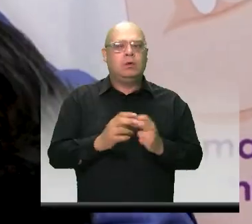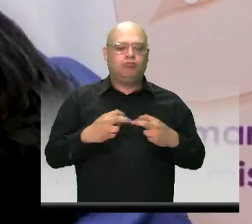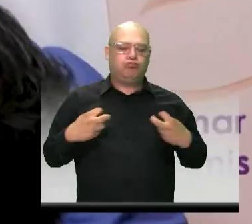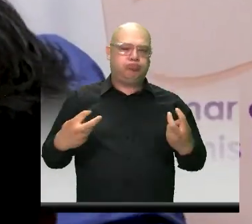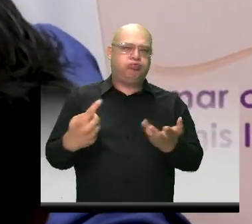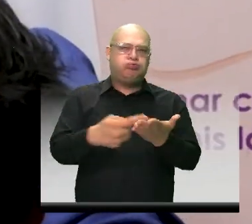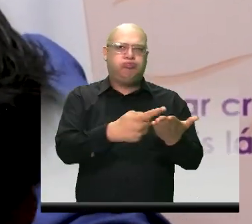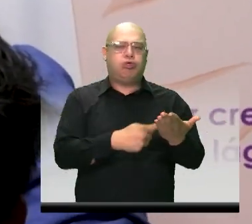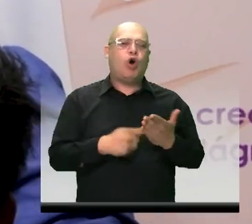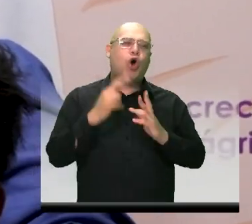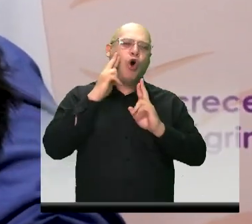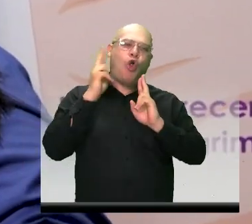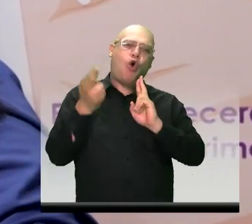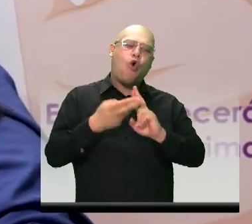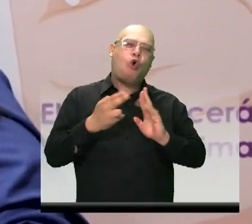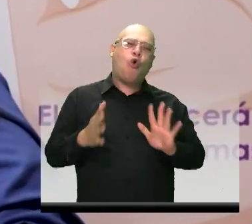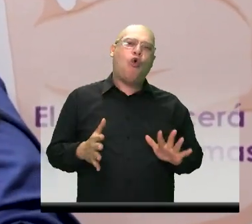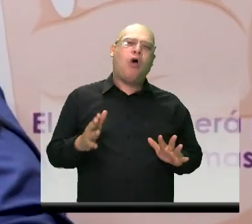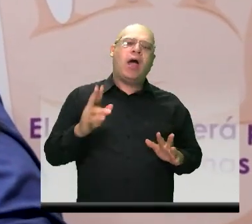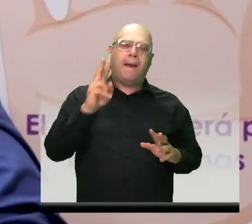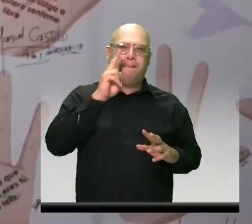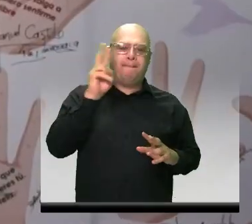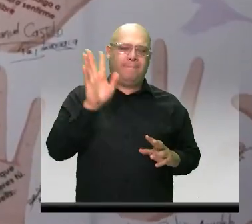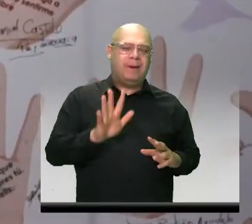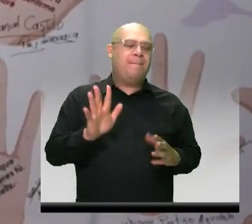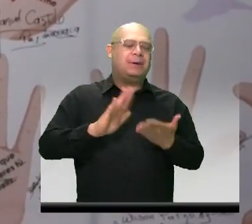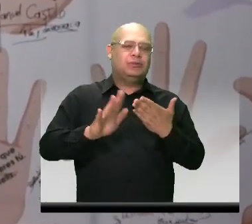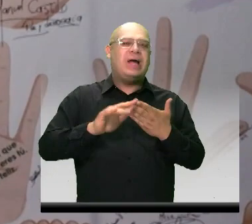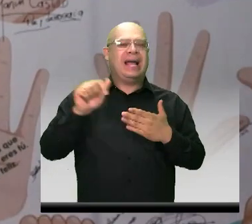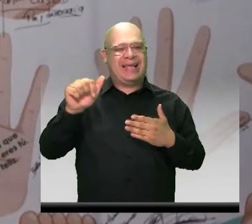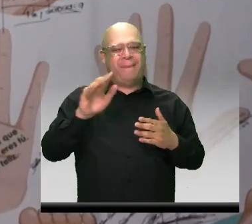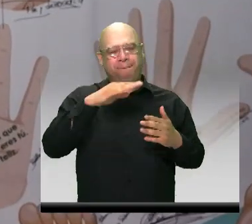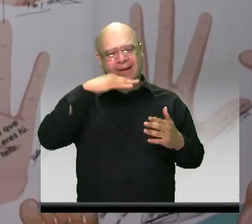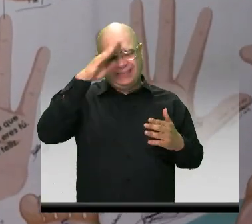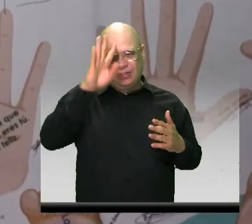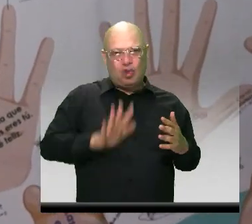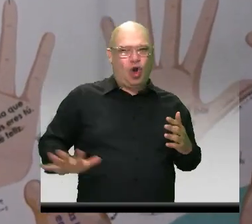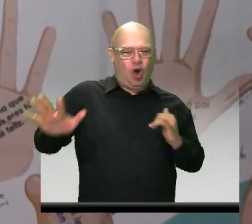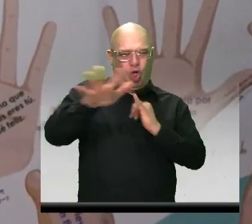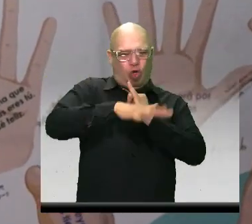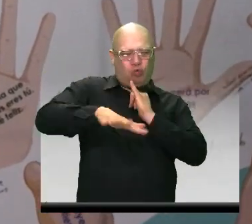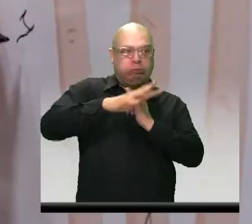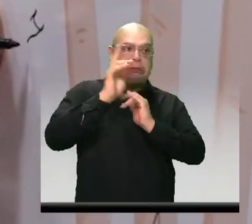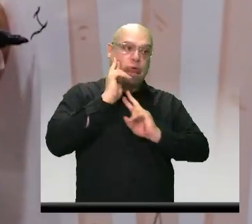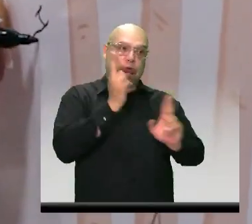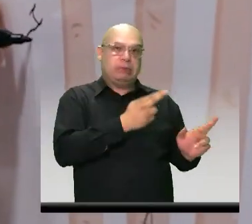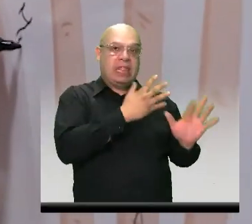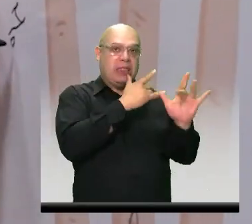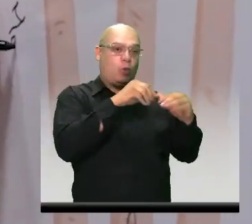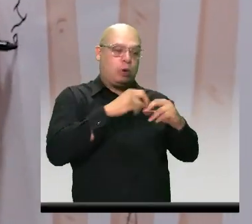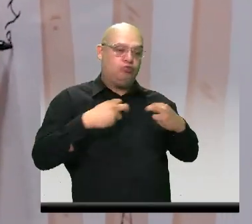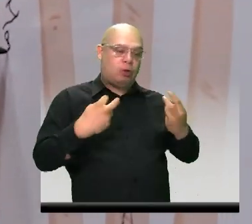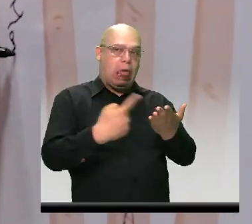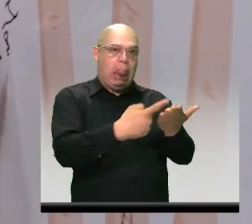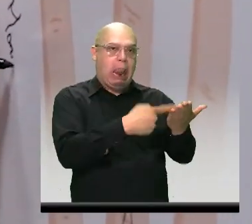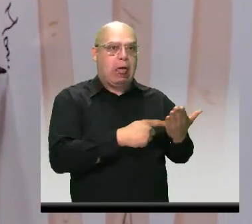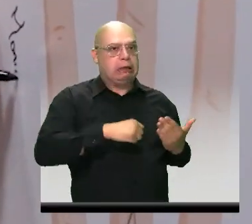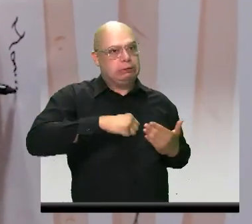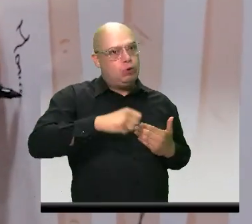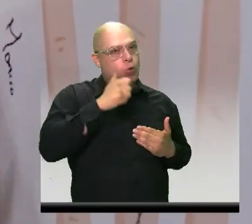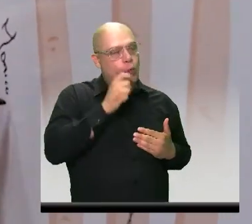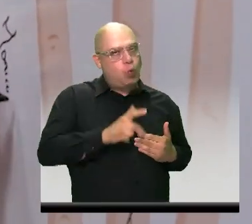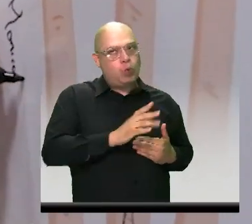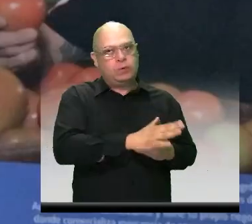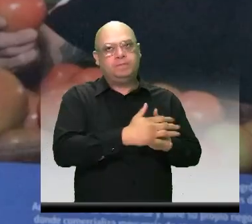reconocimiento desde el nivel del Valle de Aburrá. Nosotros vigilamos, protegemos, cuidamos todo lo que hace dirección en la Ley